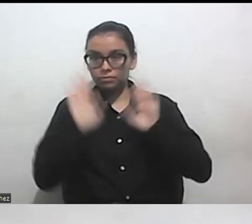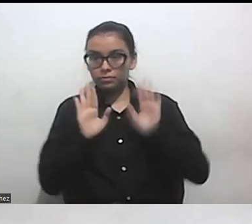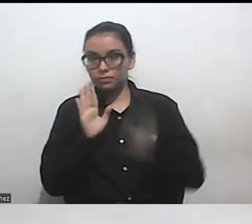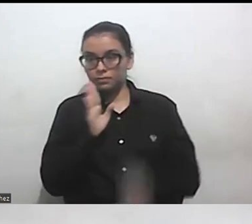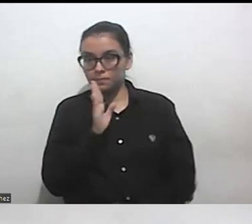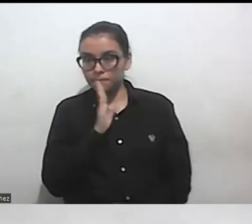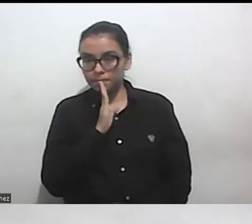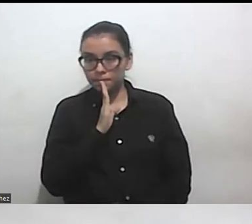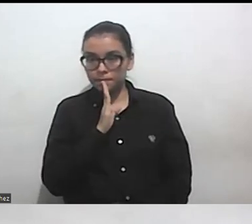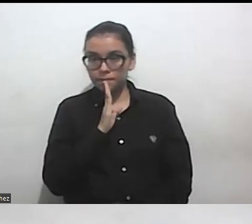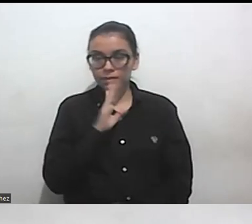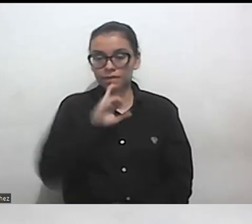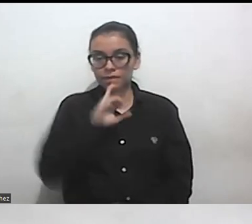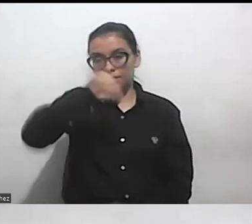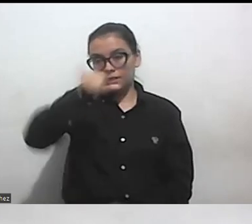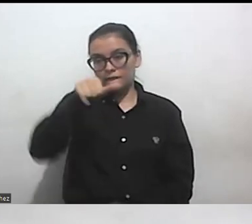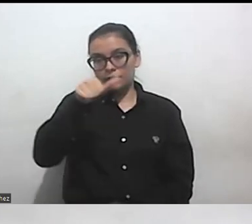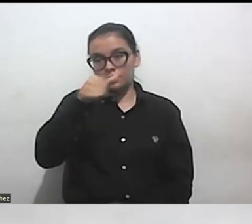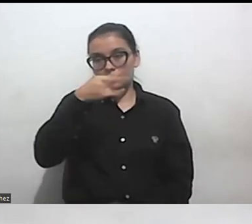jasmeri